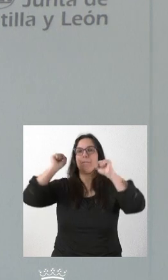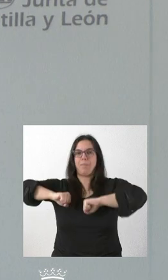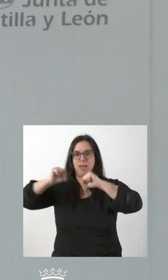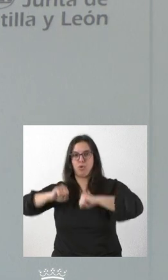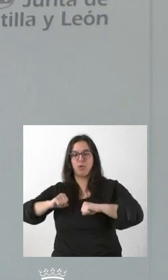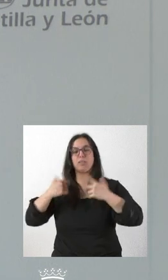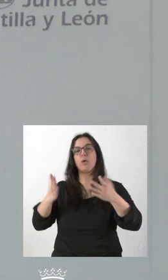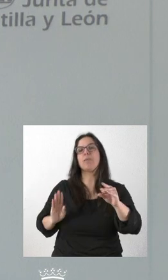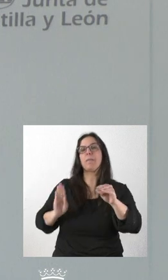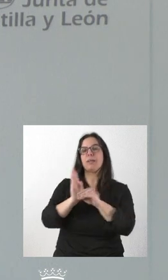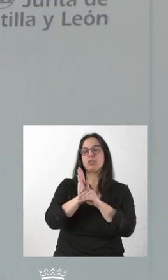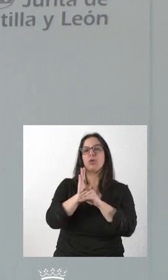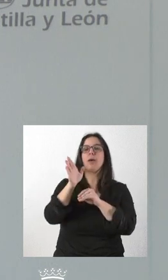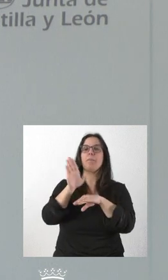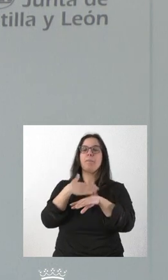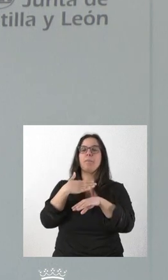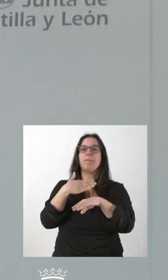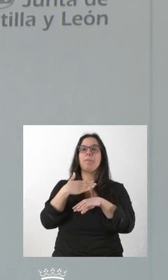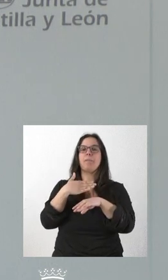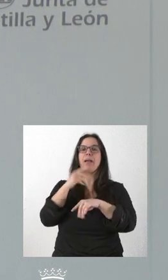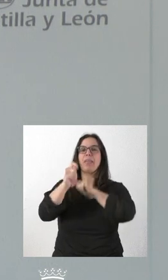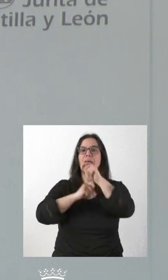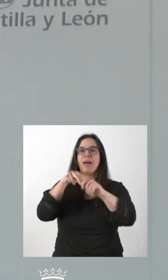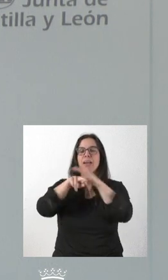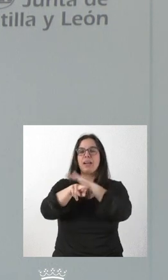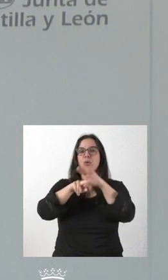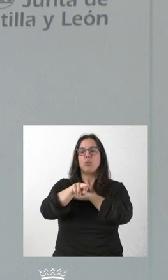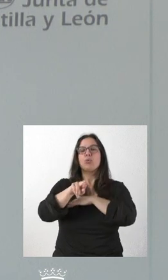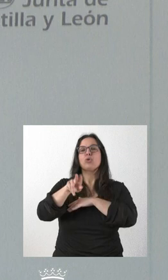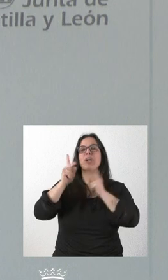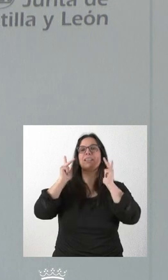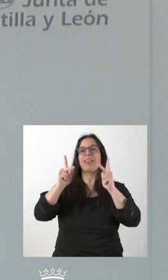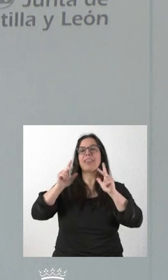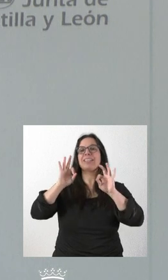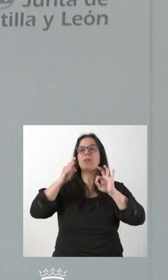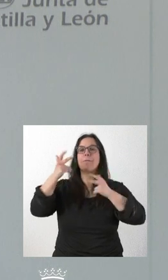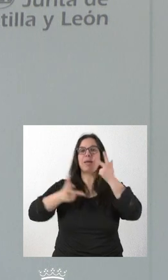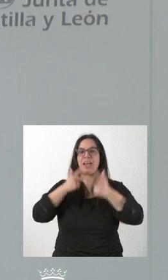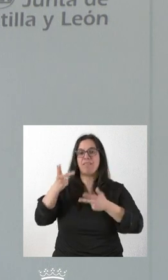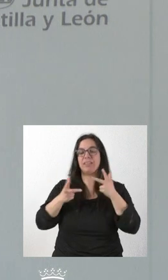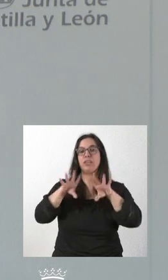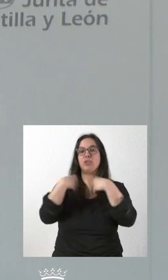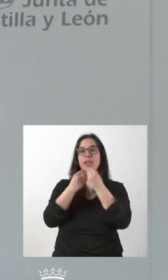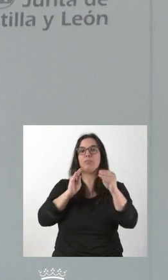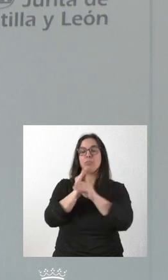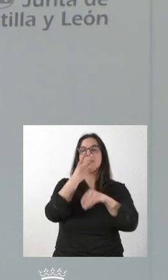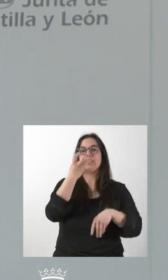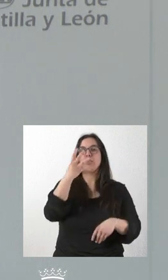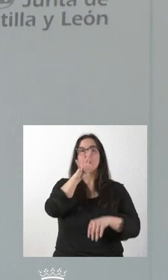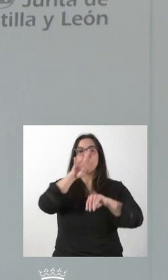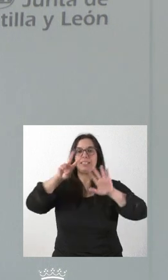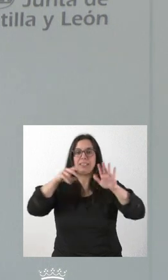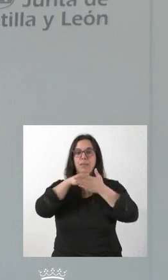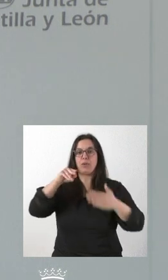la inversión en el equipamiento de la residencia de personas mayores en los valles de Benavente, que va a recibir una inversión global de 347 millones de euros.